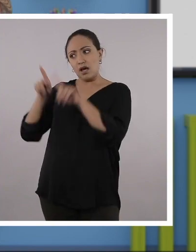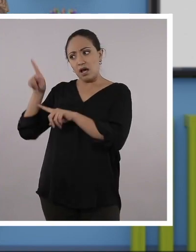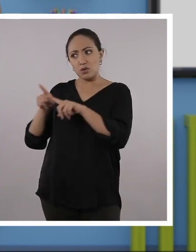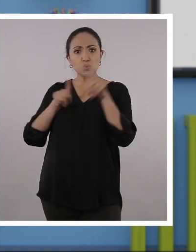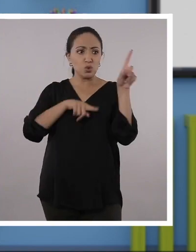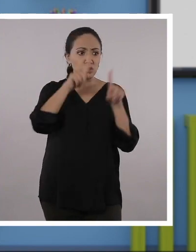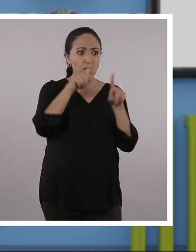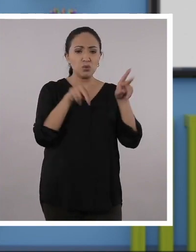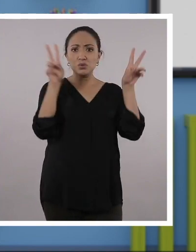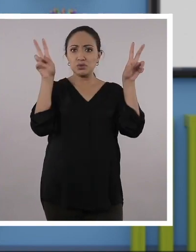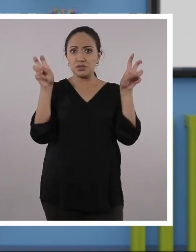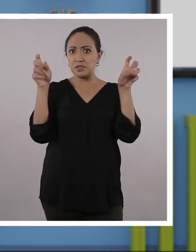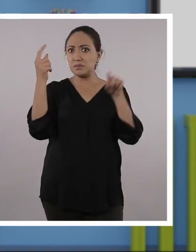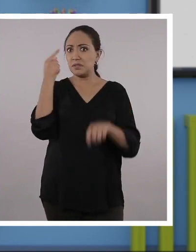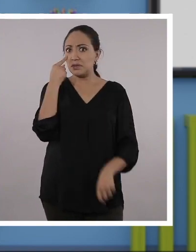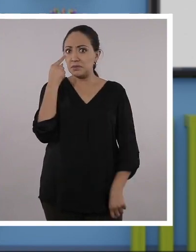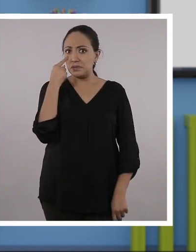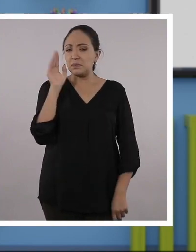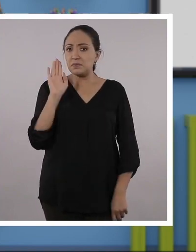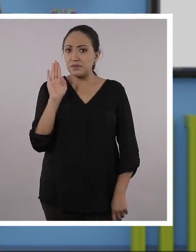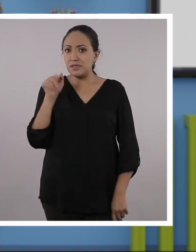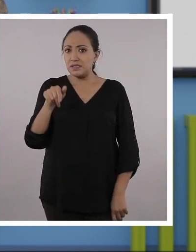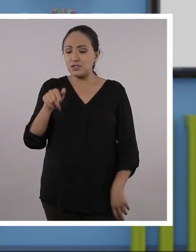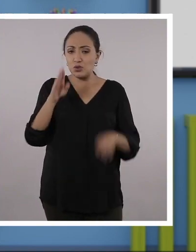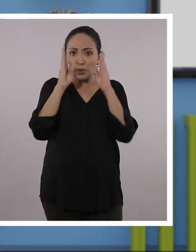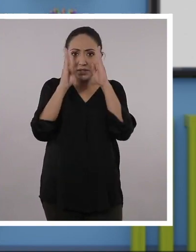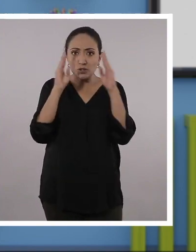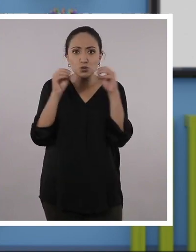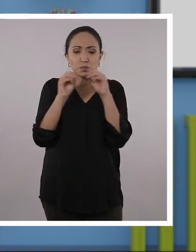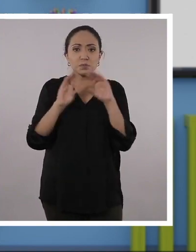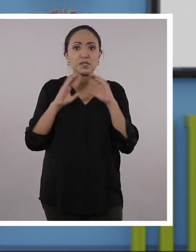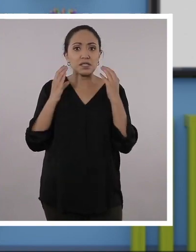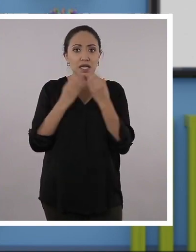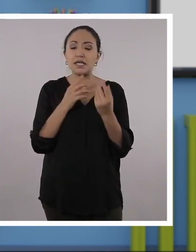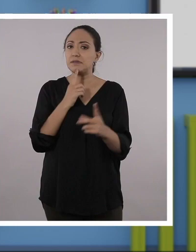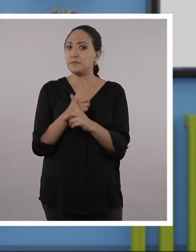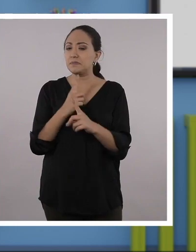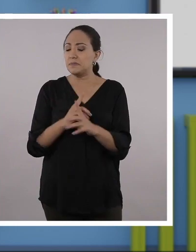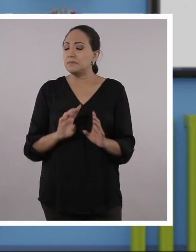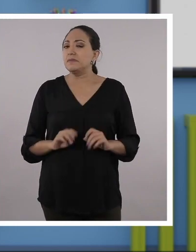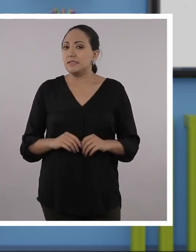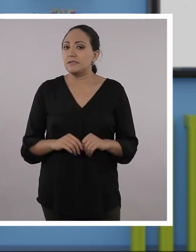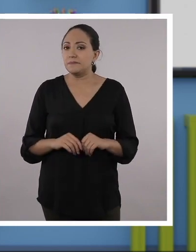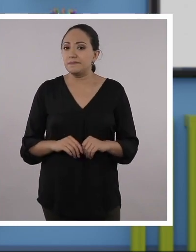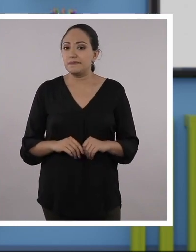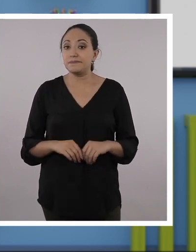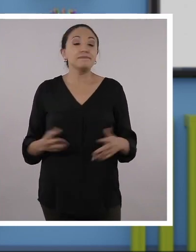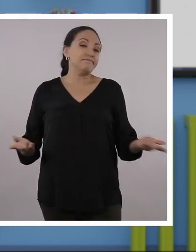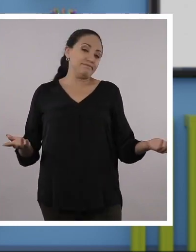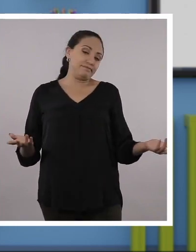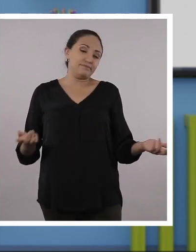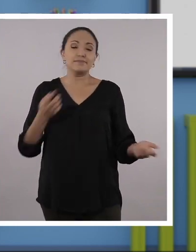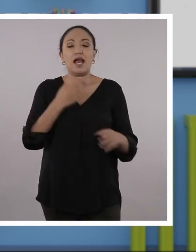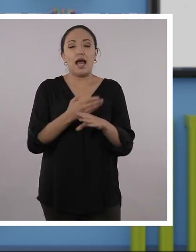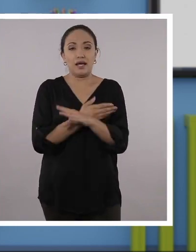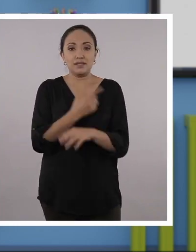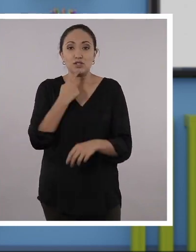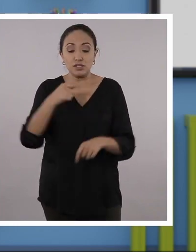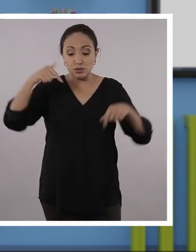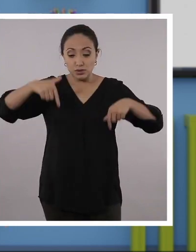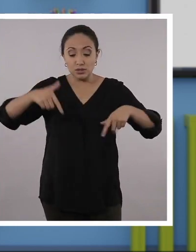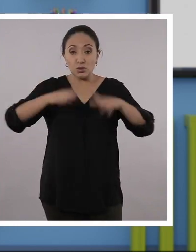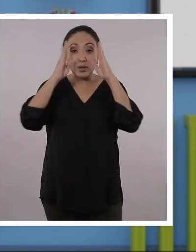temas. Así que hay que estar pilas en este segmento y en esta clase porque promete, promete. Como ya les dije al inicio del programa,